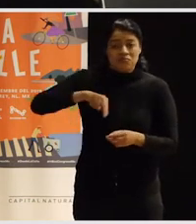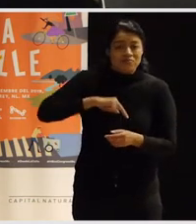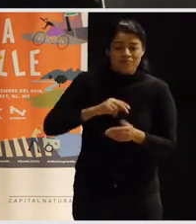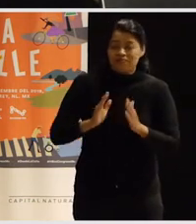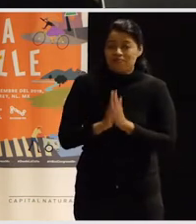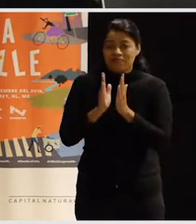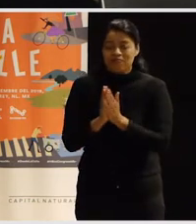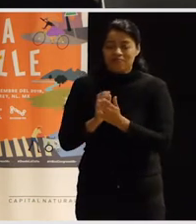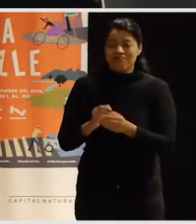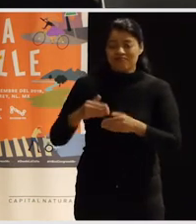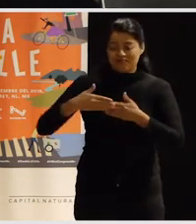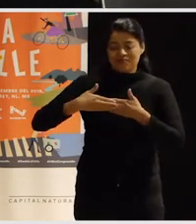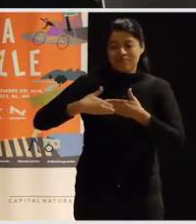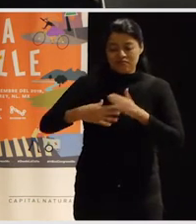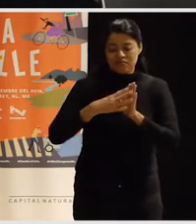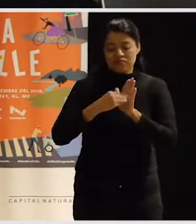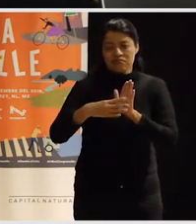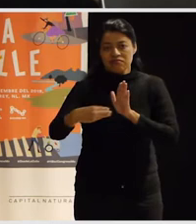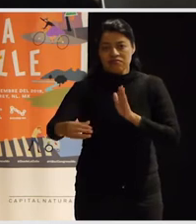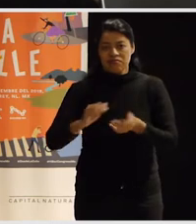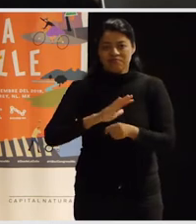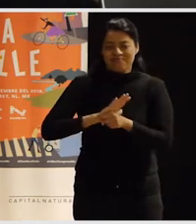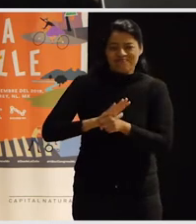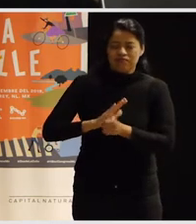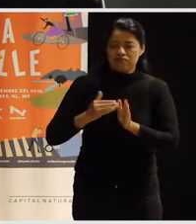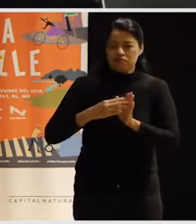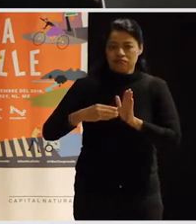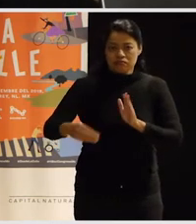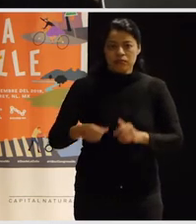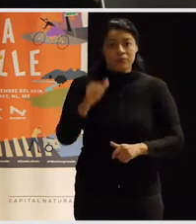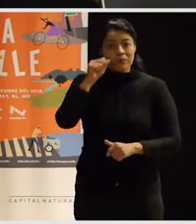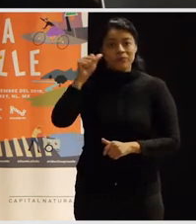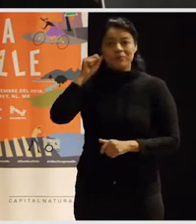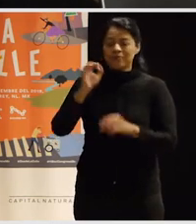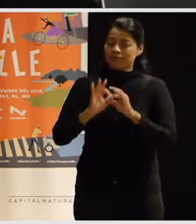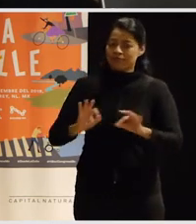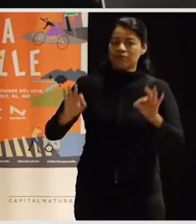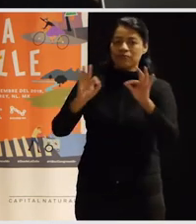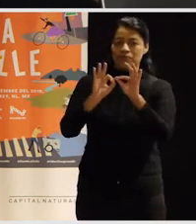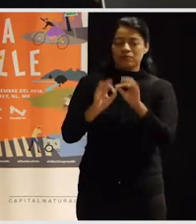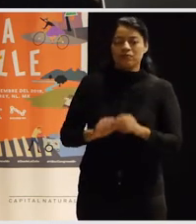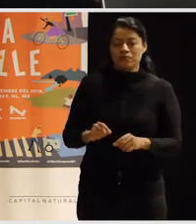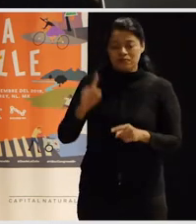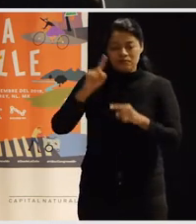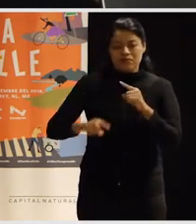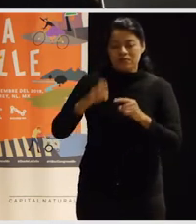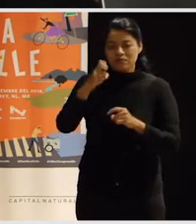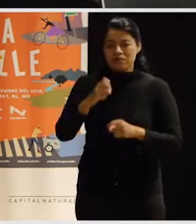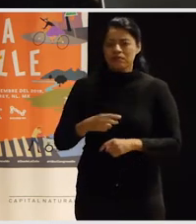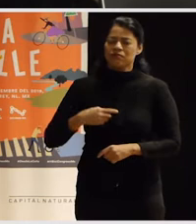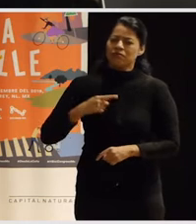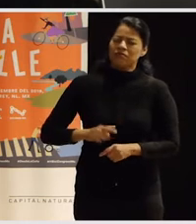que las mesas que… las discusiones que tuvimos ayer fueron muy emblemáticas de esto. También estoy muy